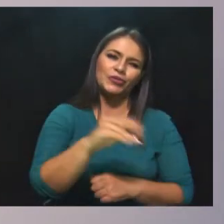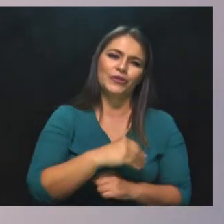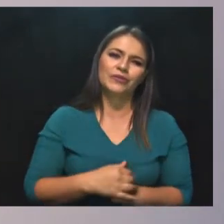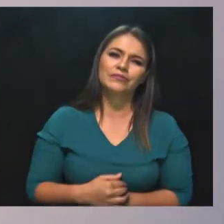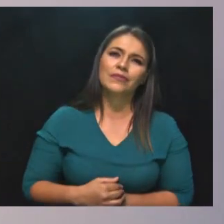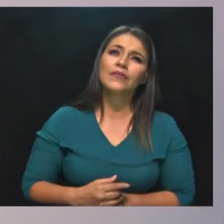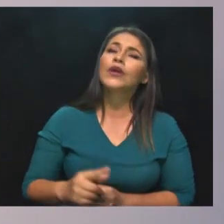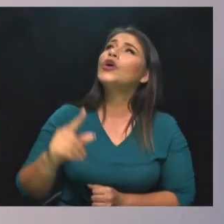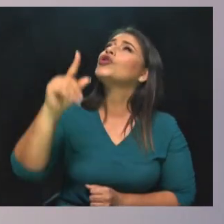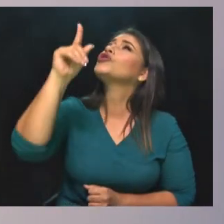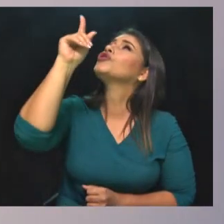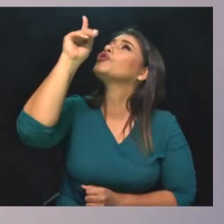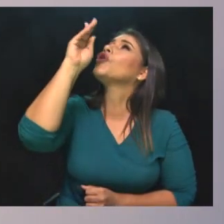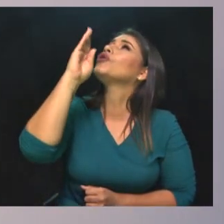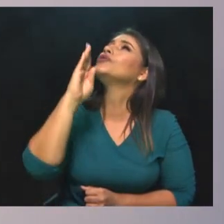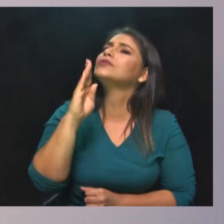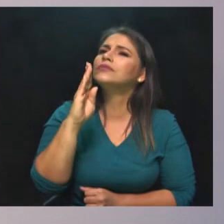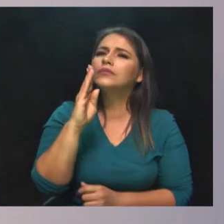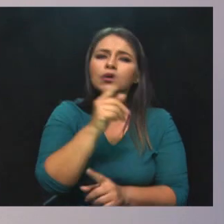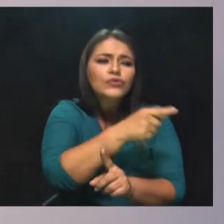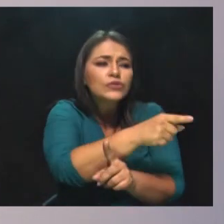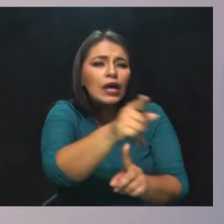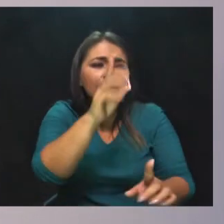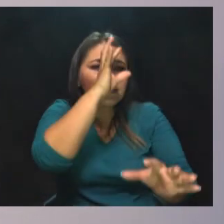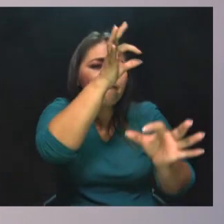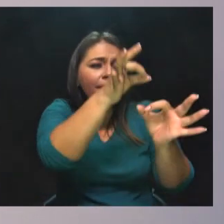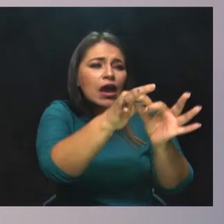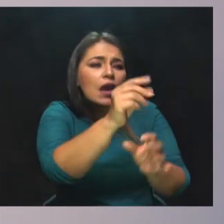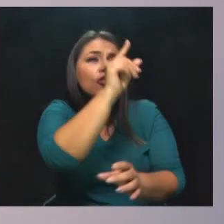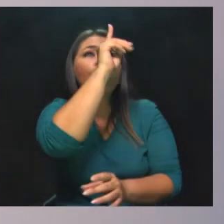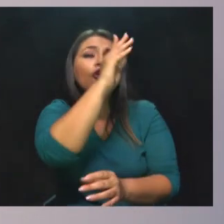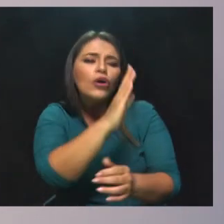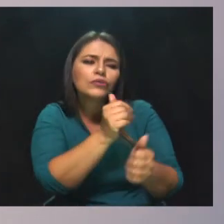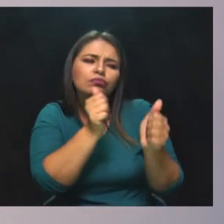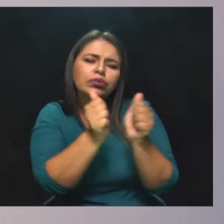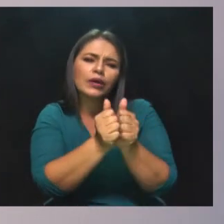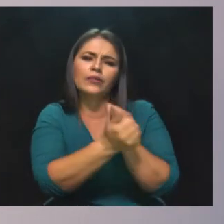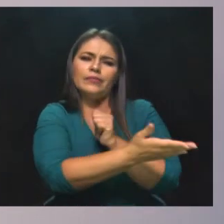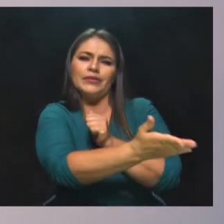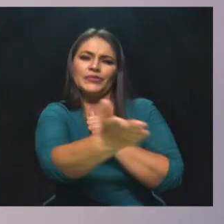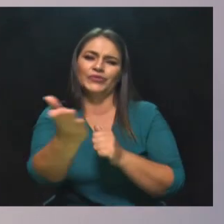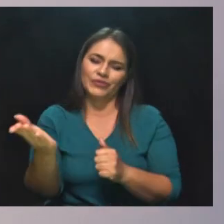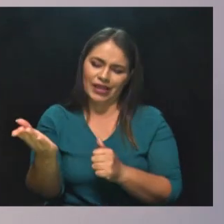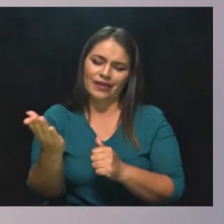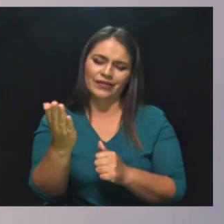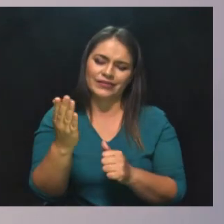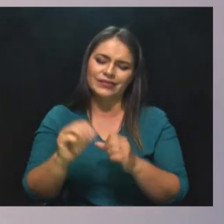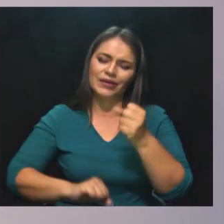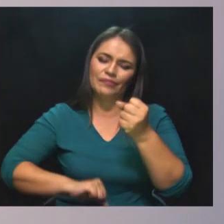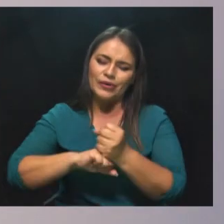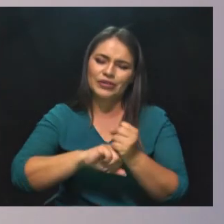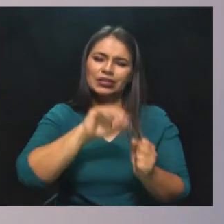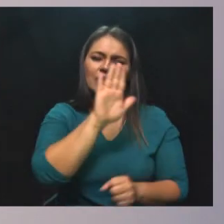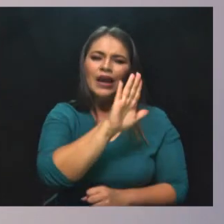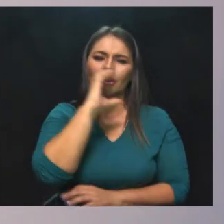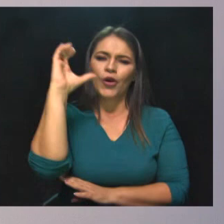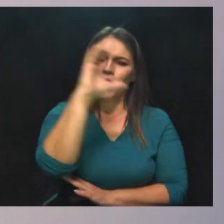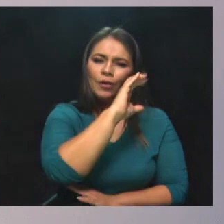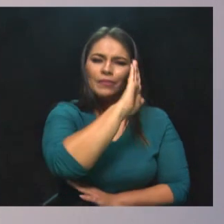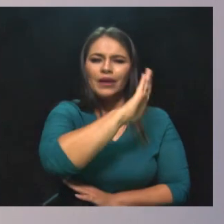el de cada hogar y el de cada credo, acompaña a Medellín, a Antioquia y a Colombia.